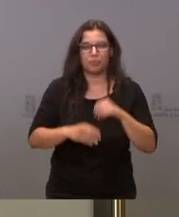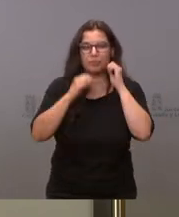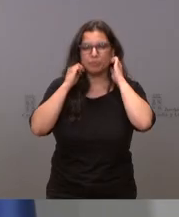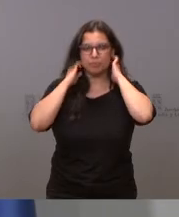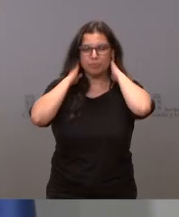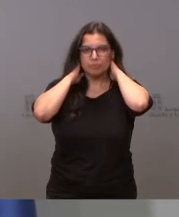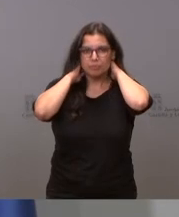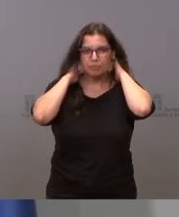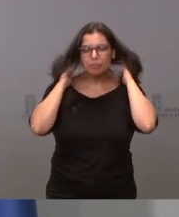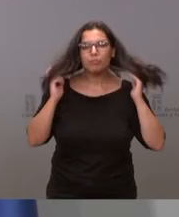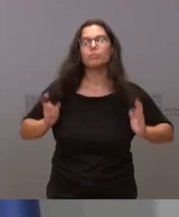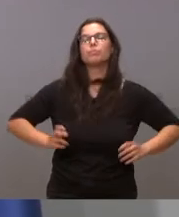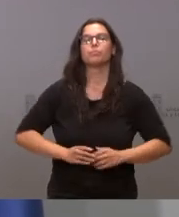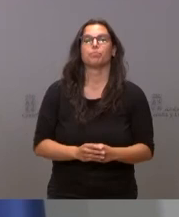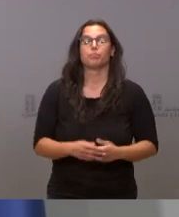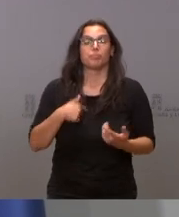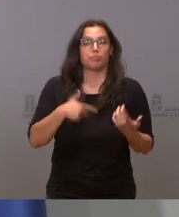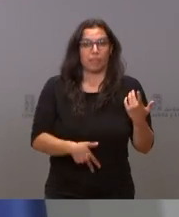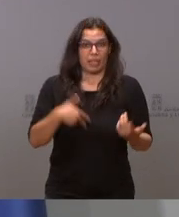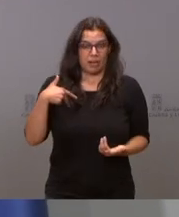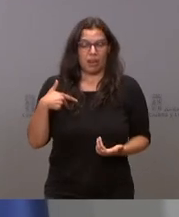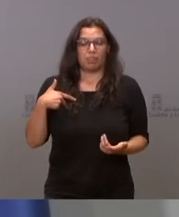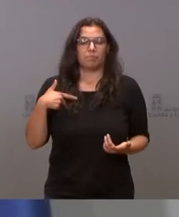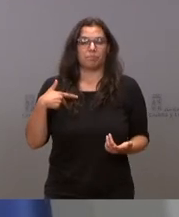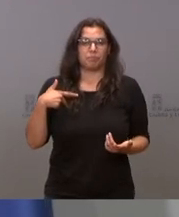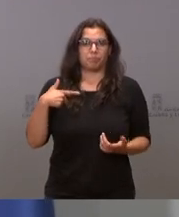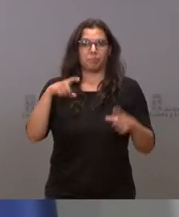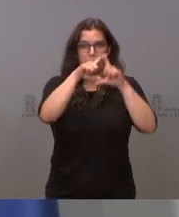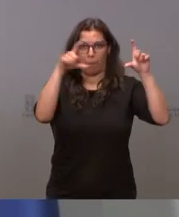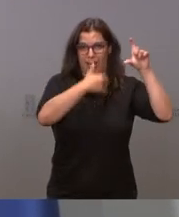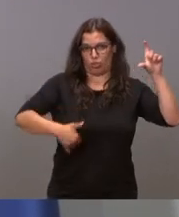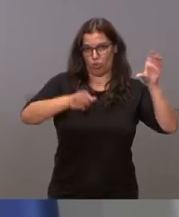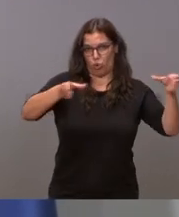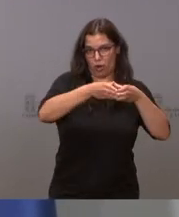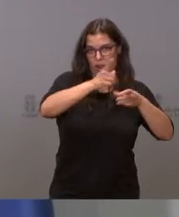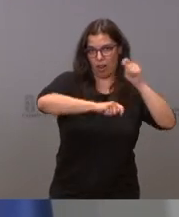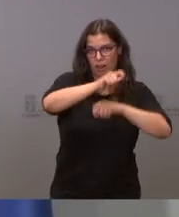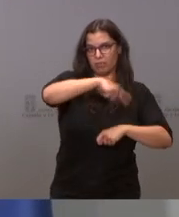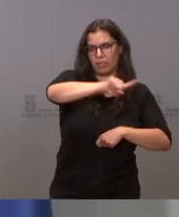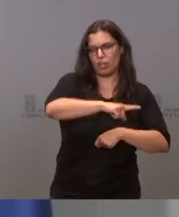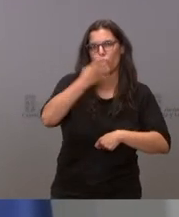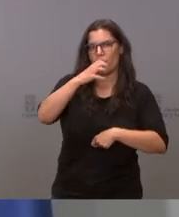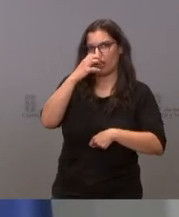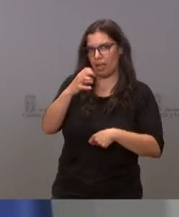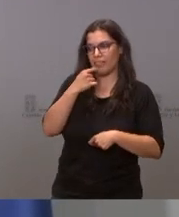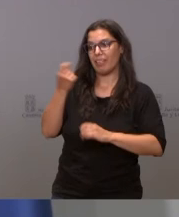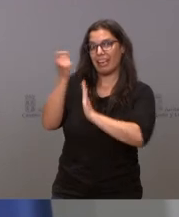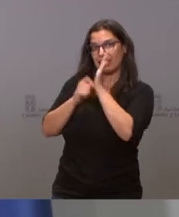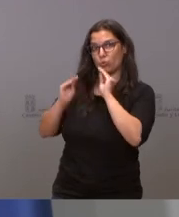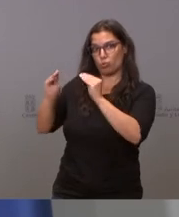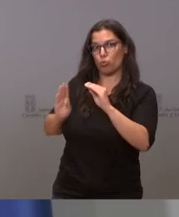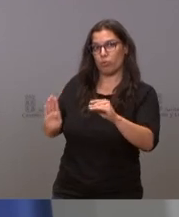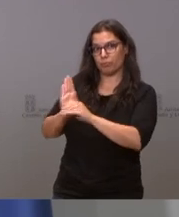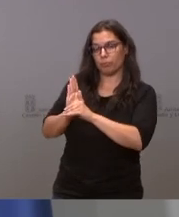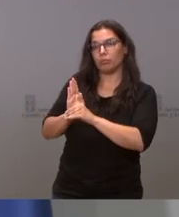Bueno hay una queja reiterada por parte de la patronal con respecto a estas ayudas que es que los requisitos que pone son